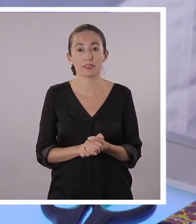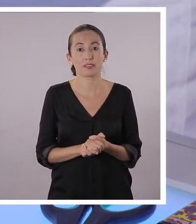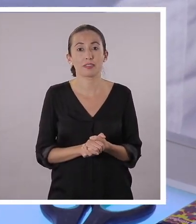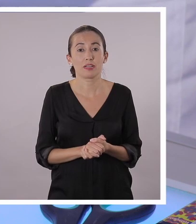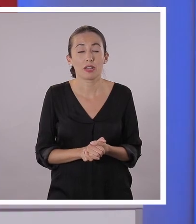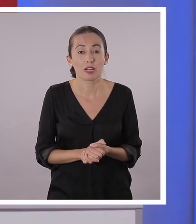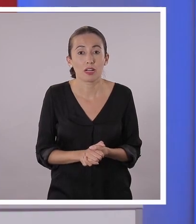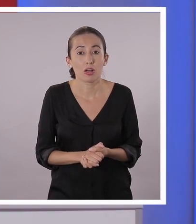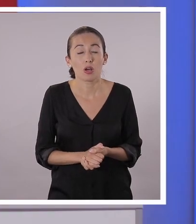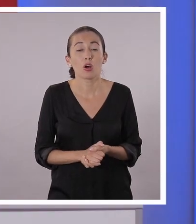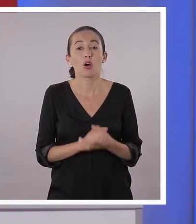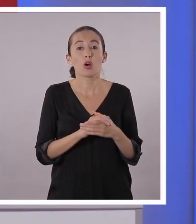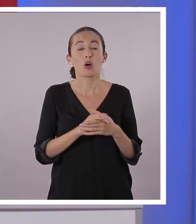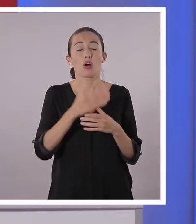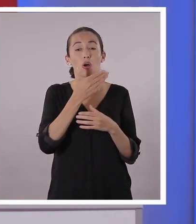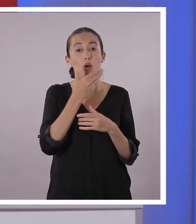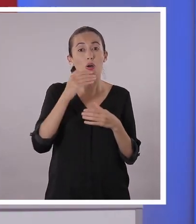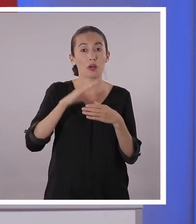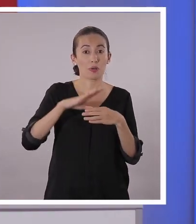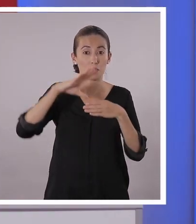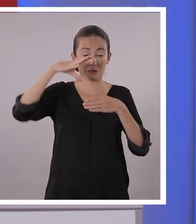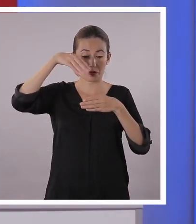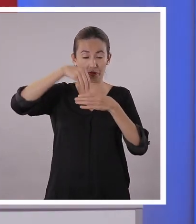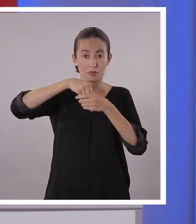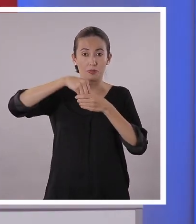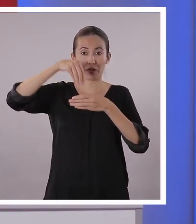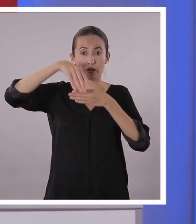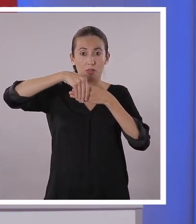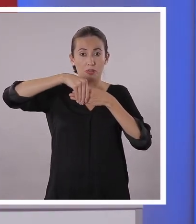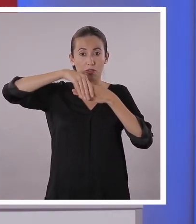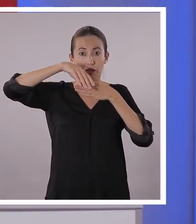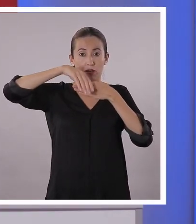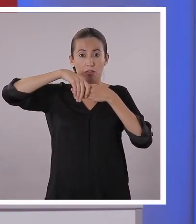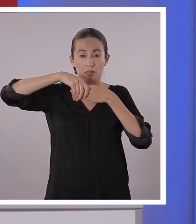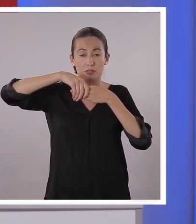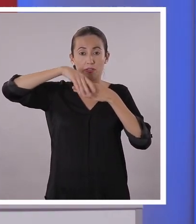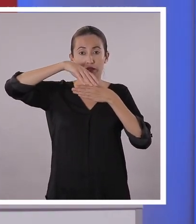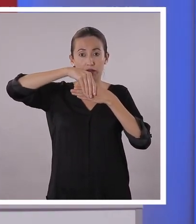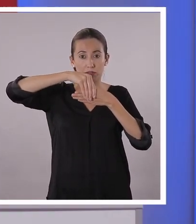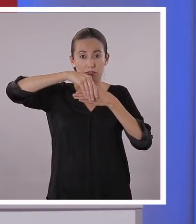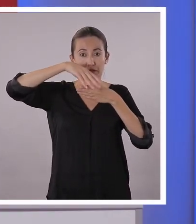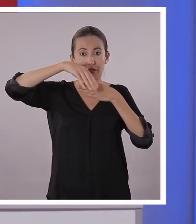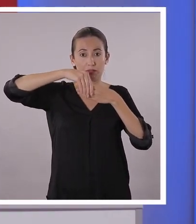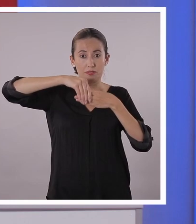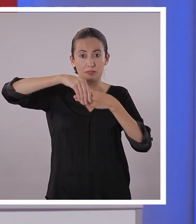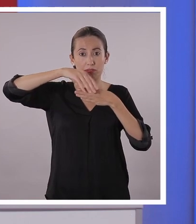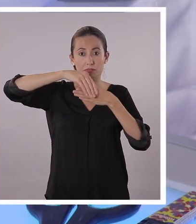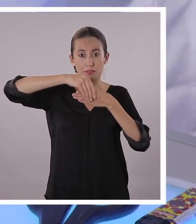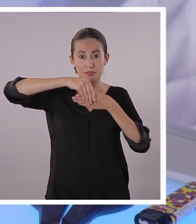Y tenemos unas pinzas. Vamos a hacer presión. Presión para doblar bien.